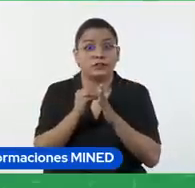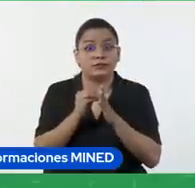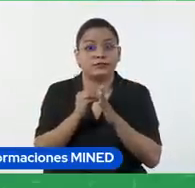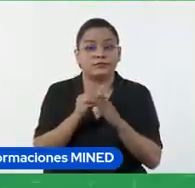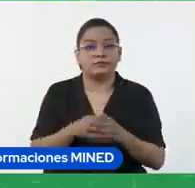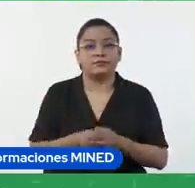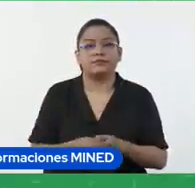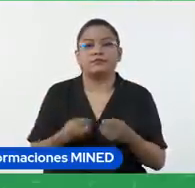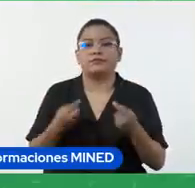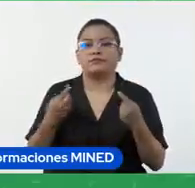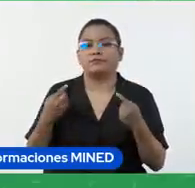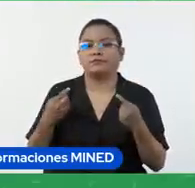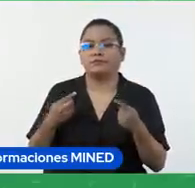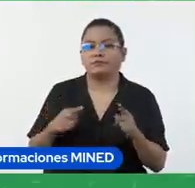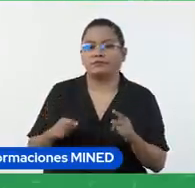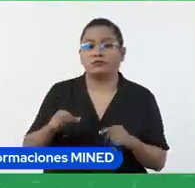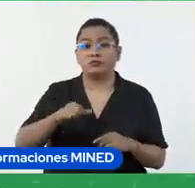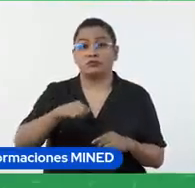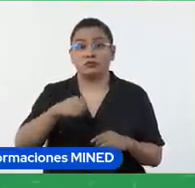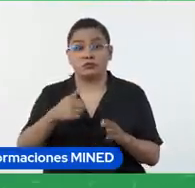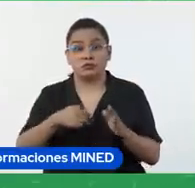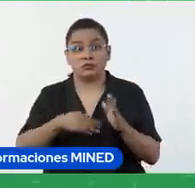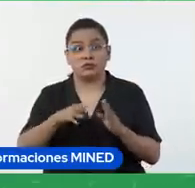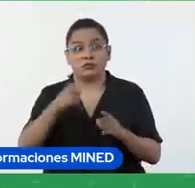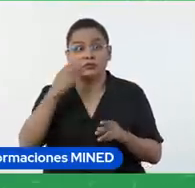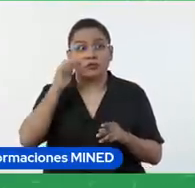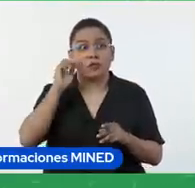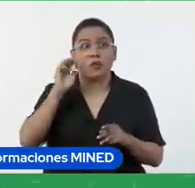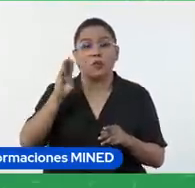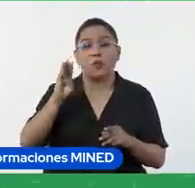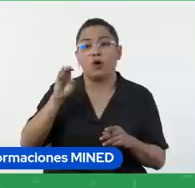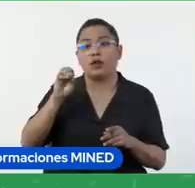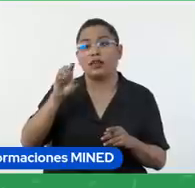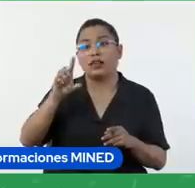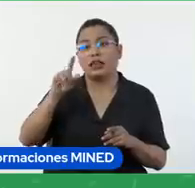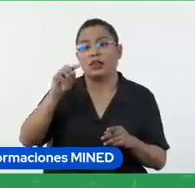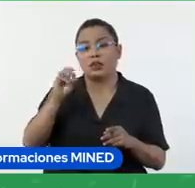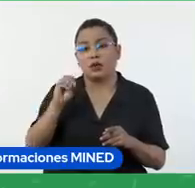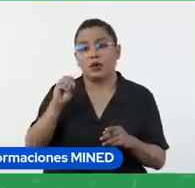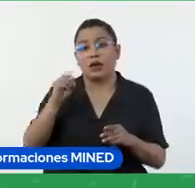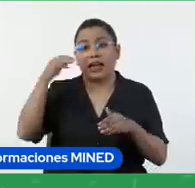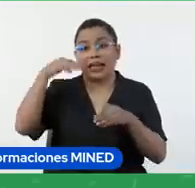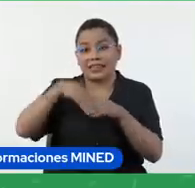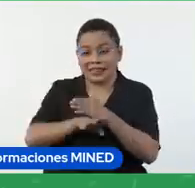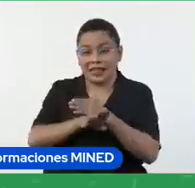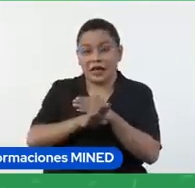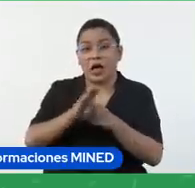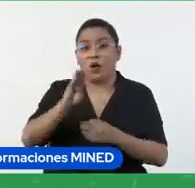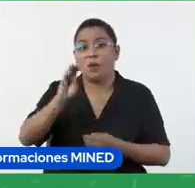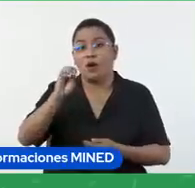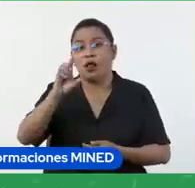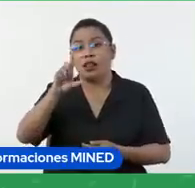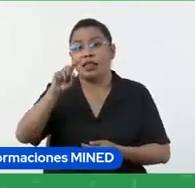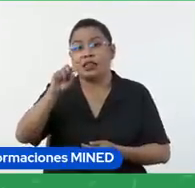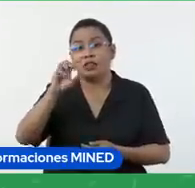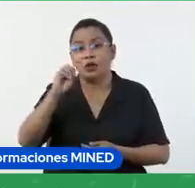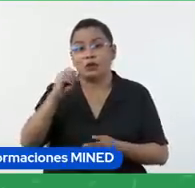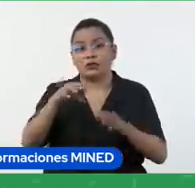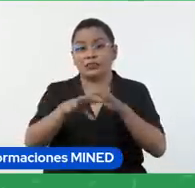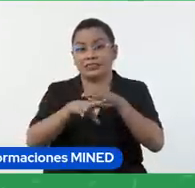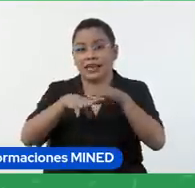Sin embargo, tengo otras que se llaman boleto de entrada y boleto de salida, que van a ser una evaluación.